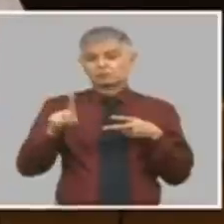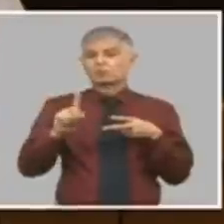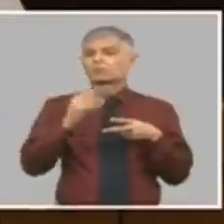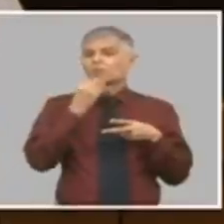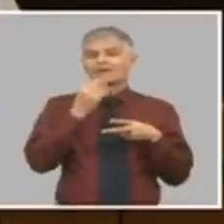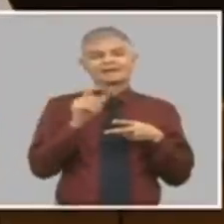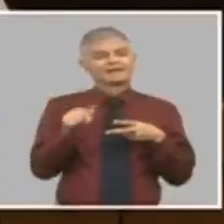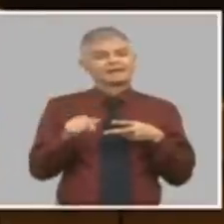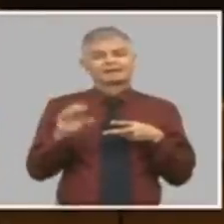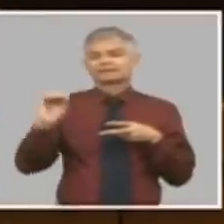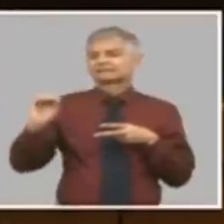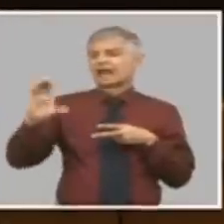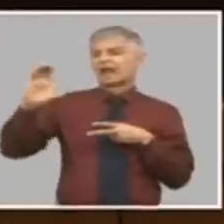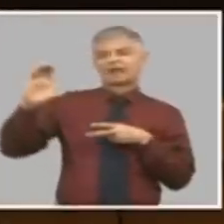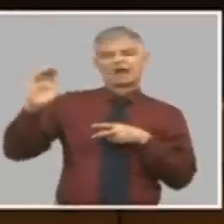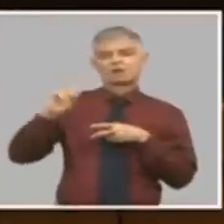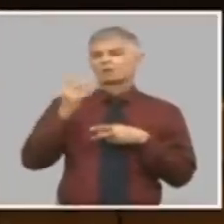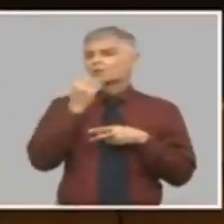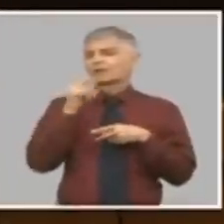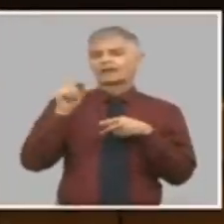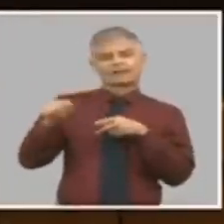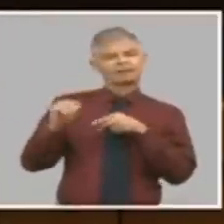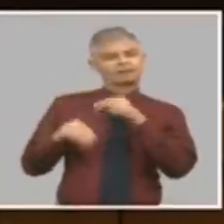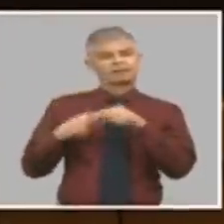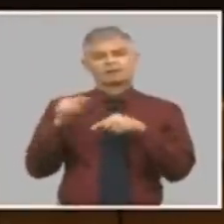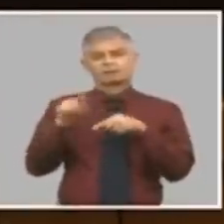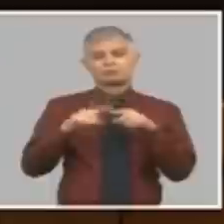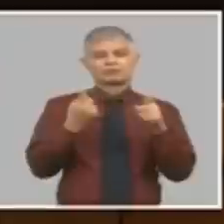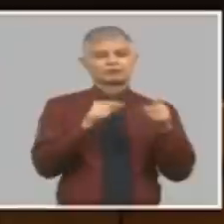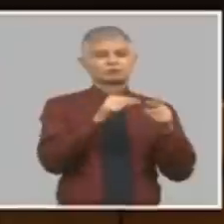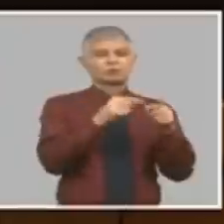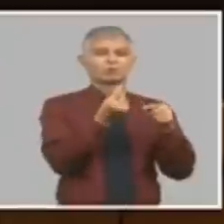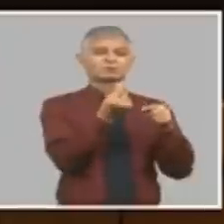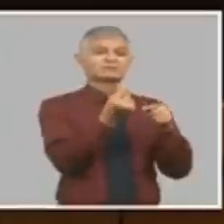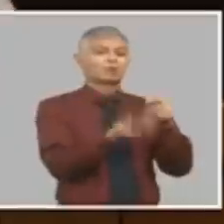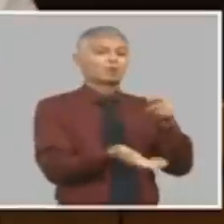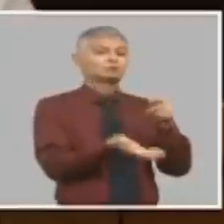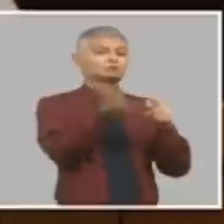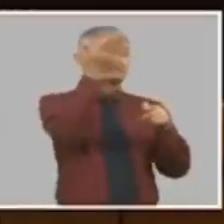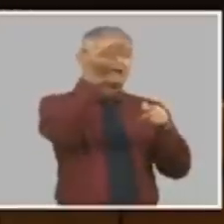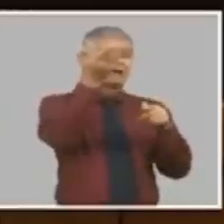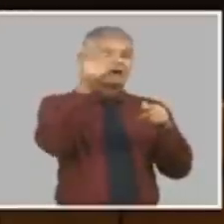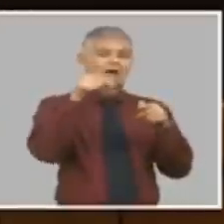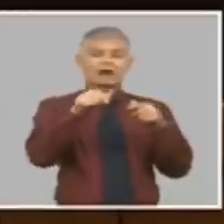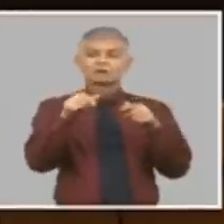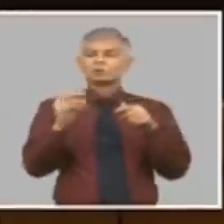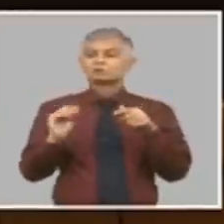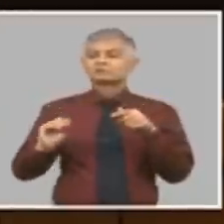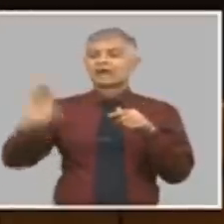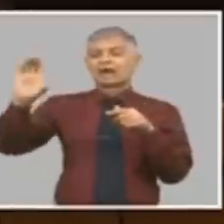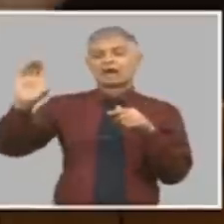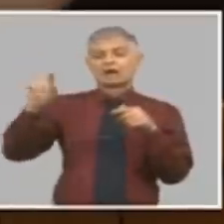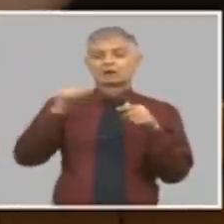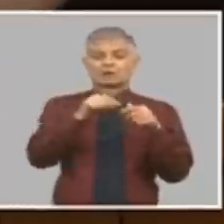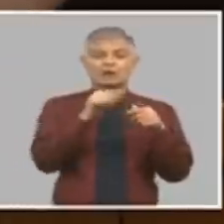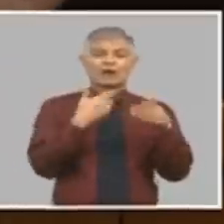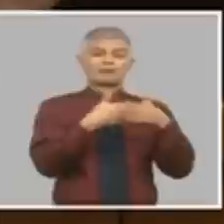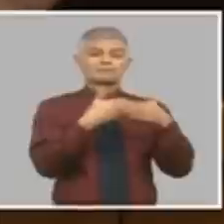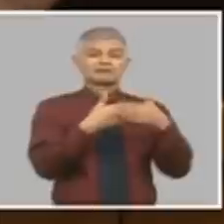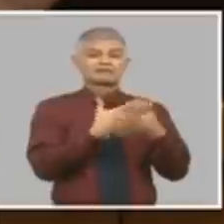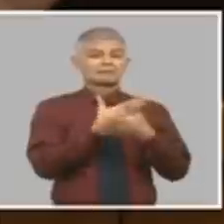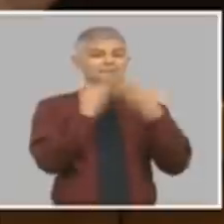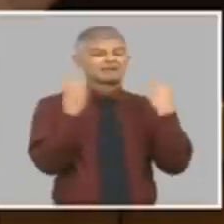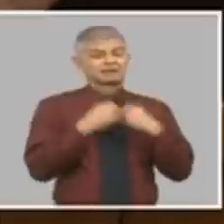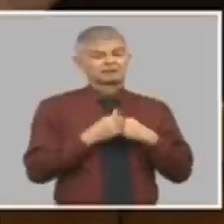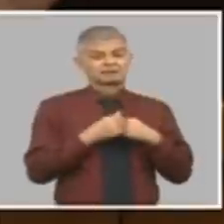salarial porque cuando tú subes los costos por la parte del salario la empresa se vira perdida bueno y los trabajadores que